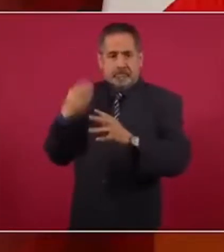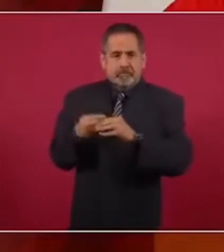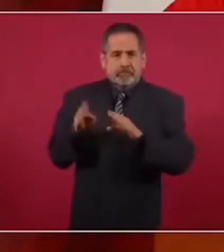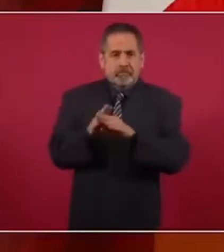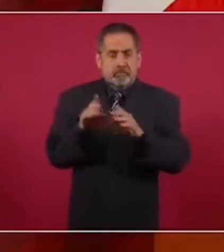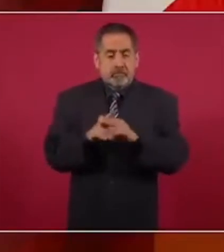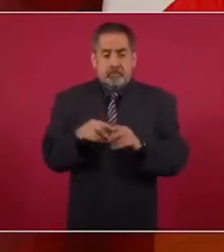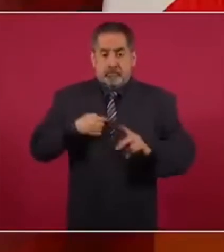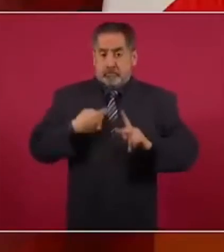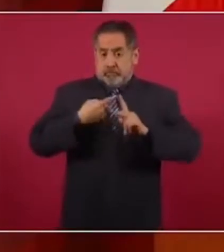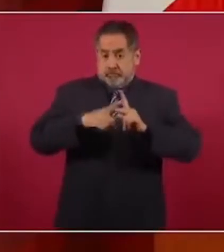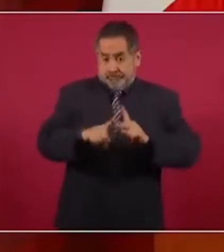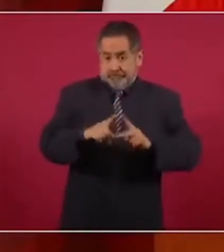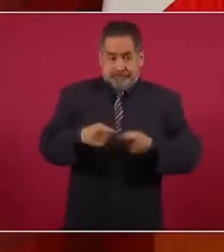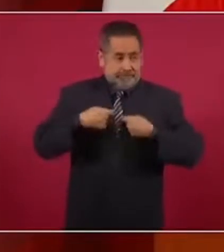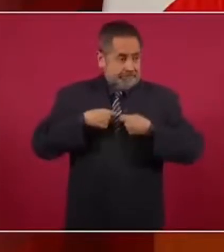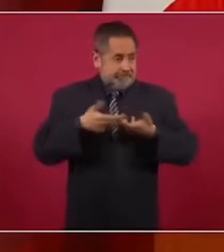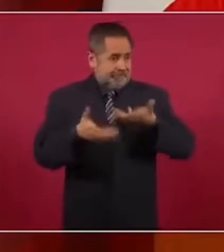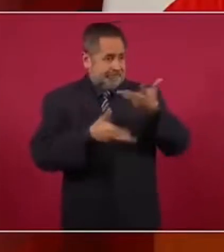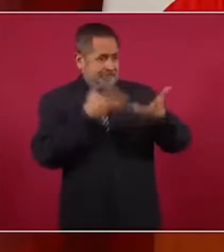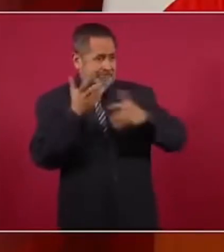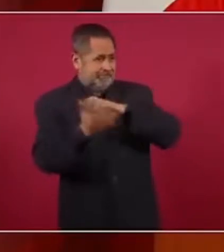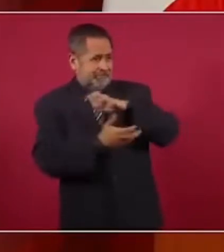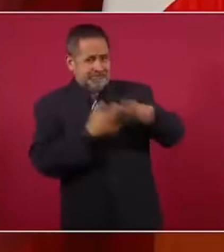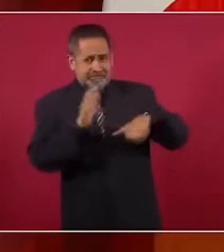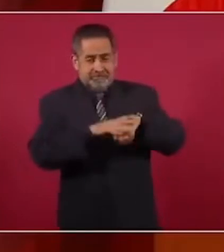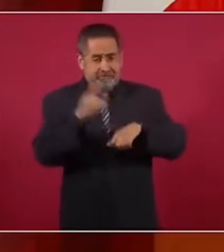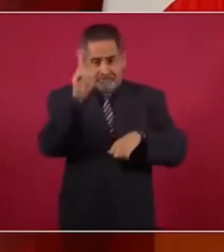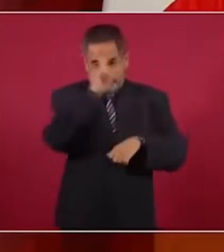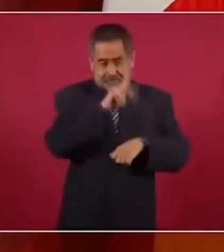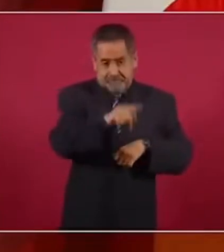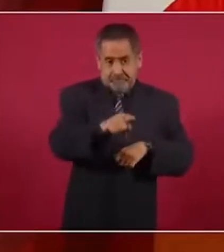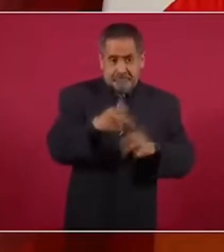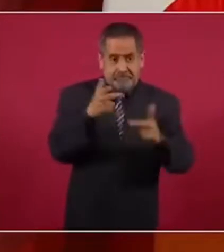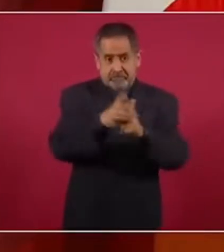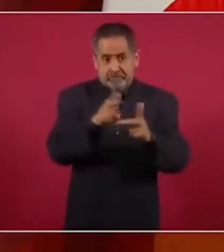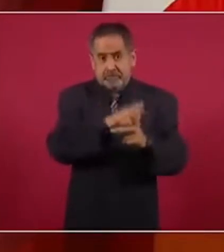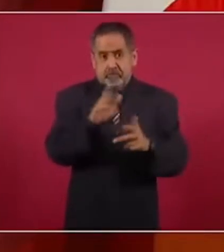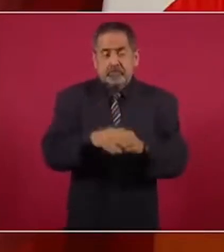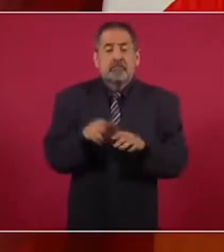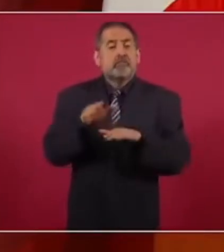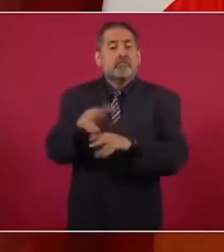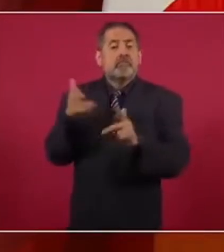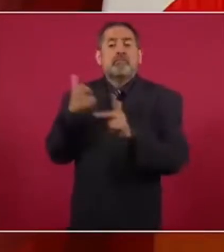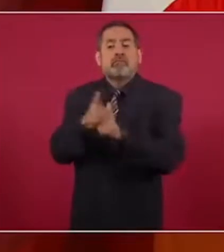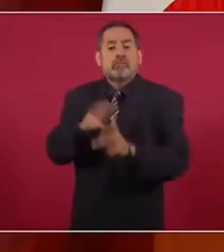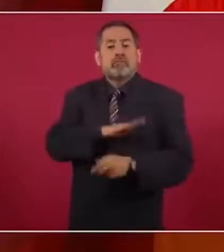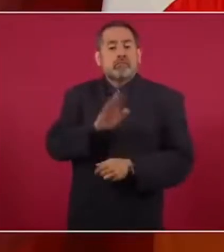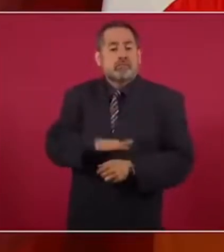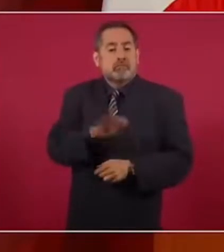cómo encontramos la incidencia efectiva en homicidios